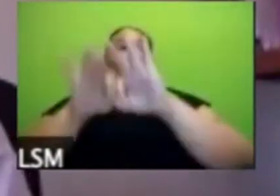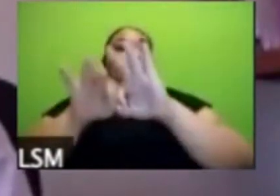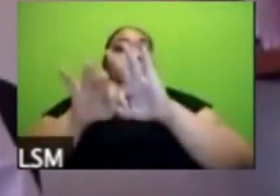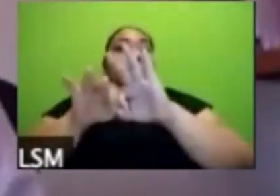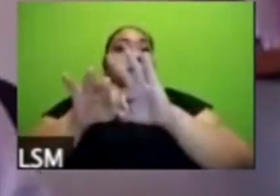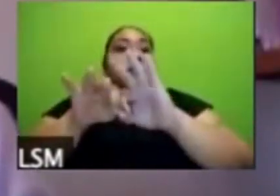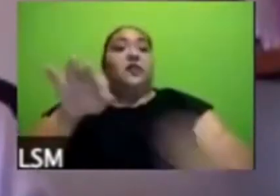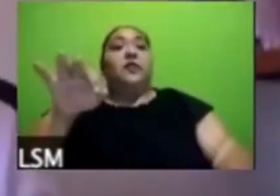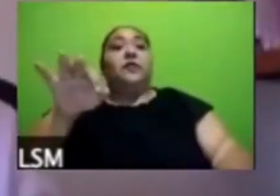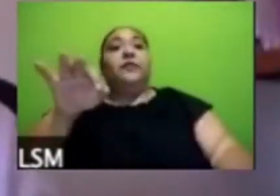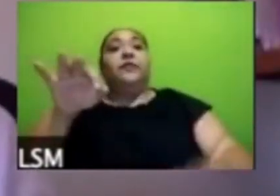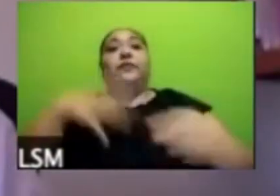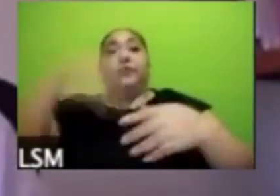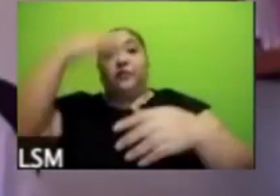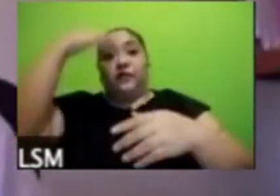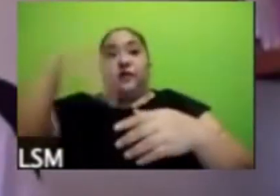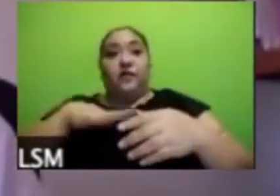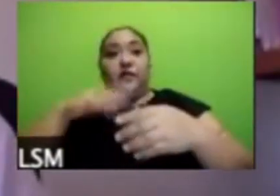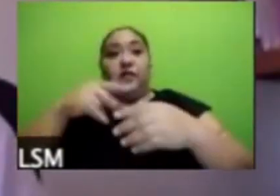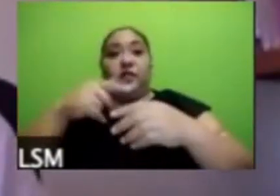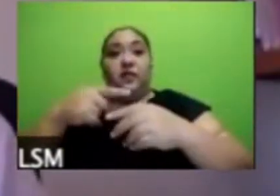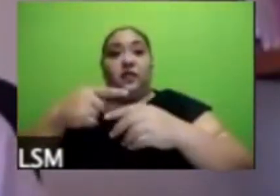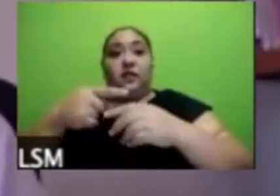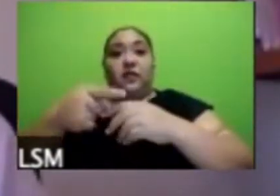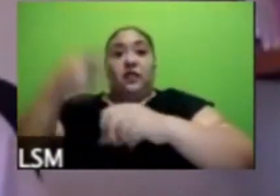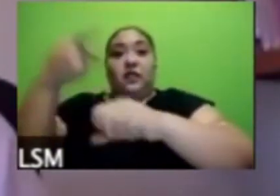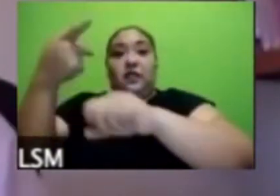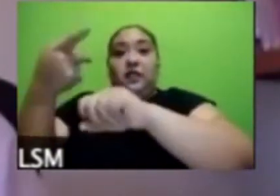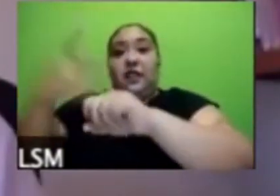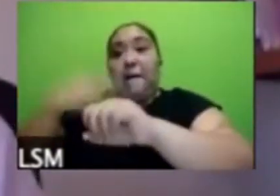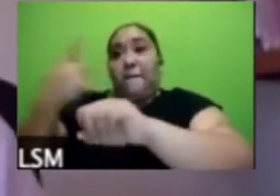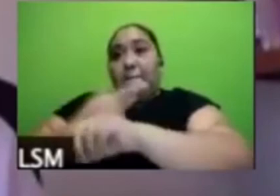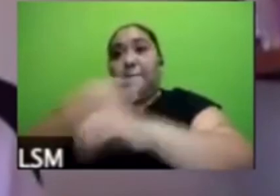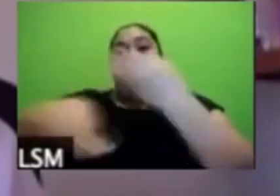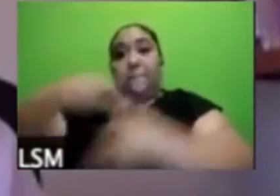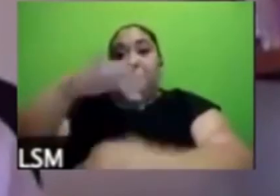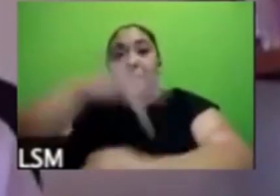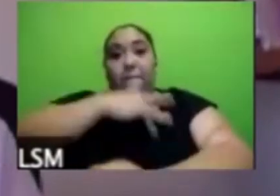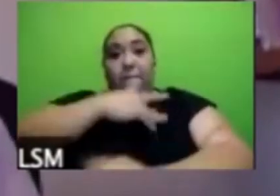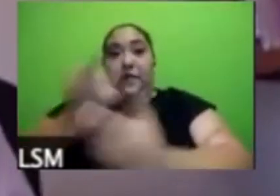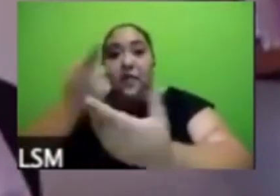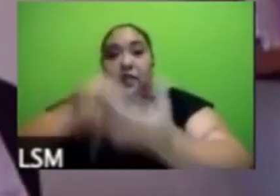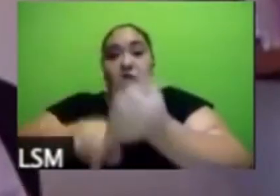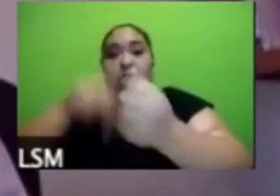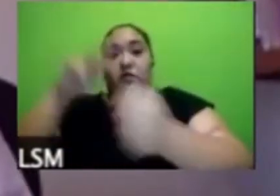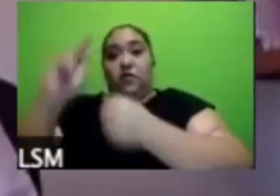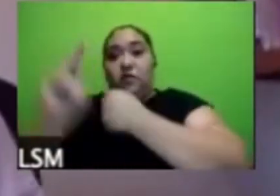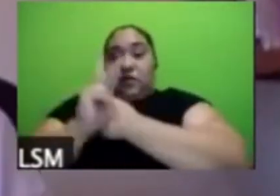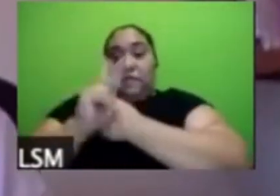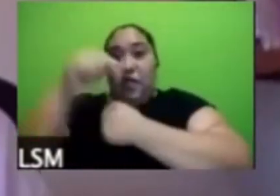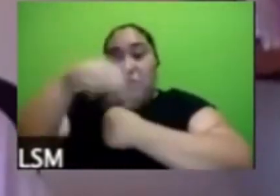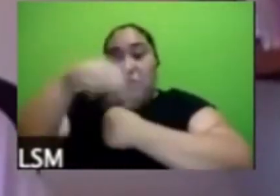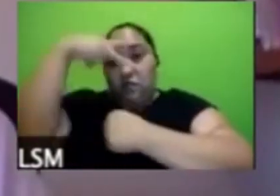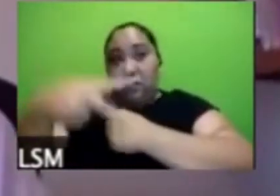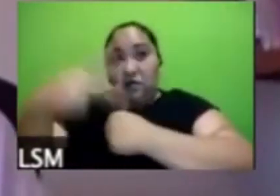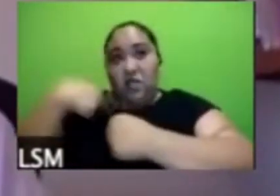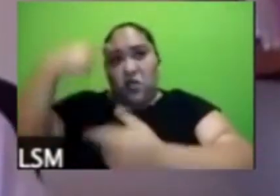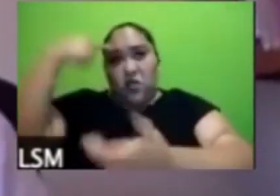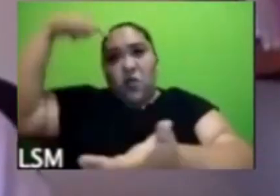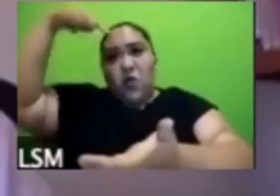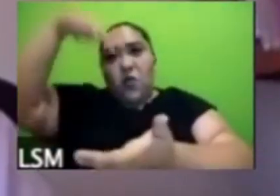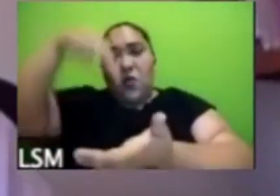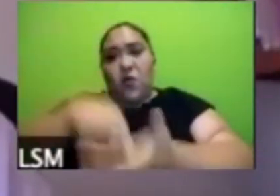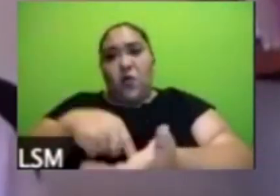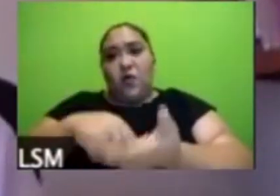qué estamos sintiendo en el país y me parece que hay un factor fundamental independientemente del tema